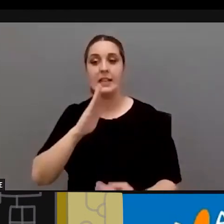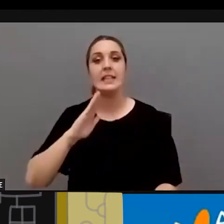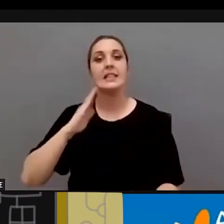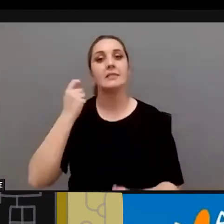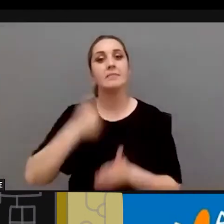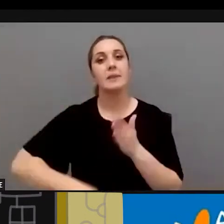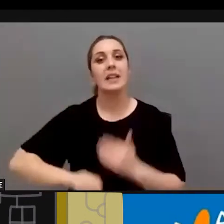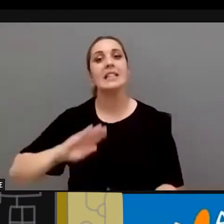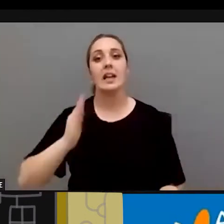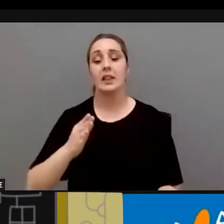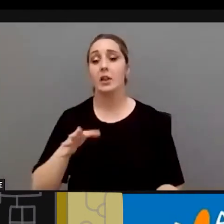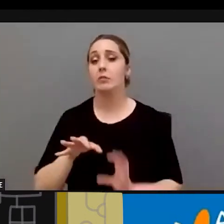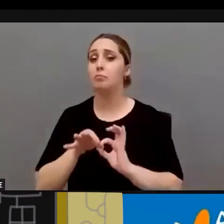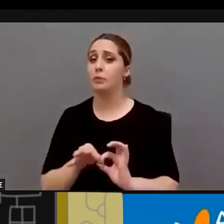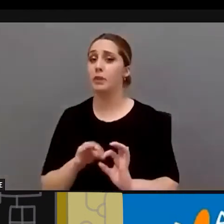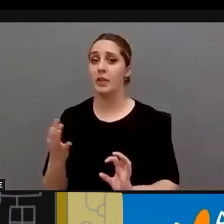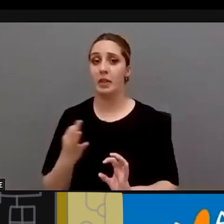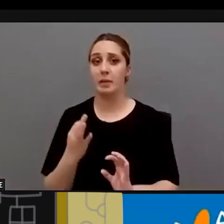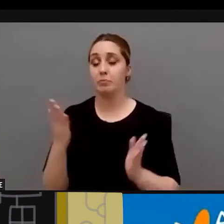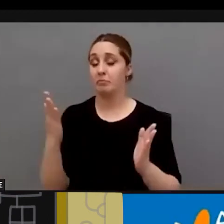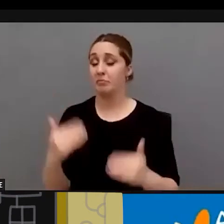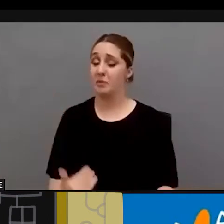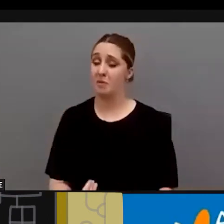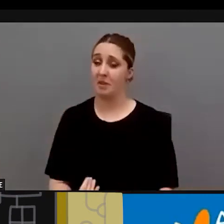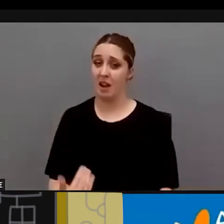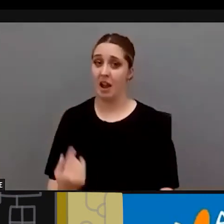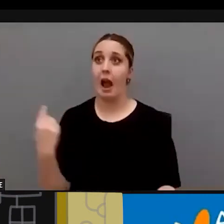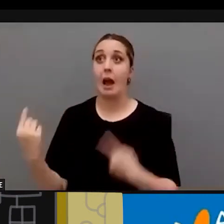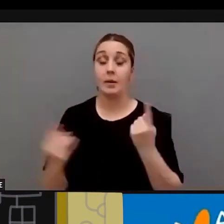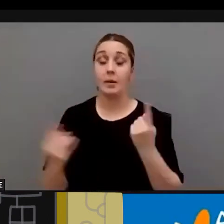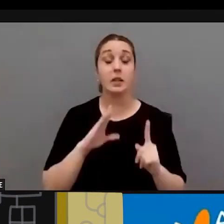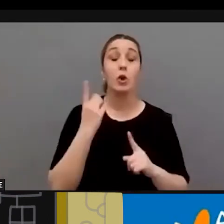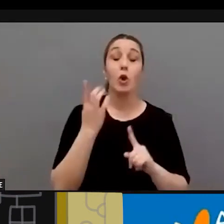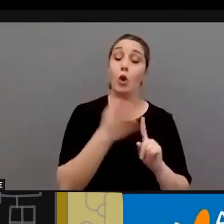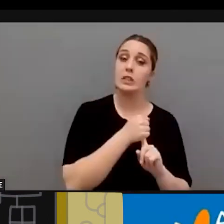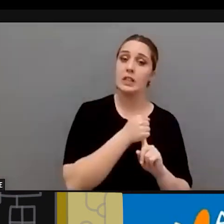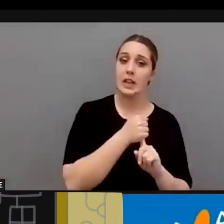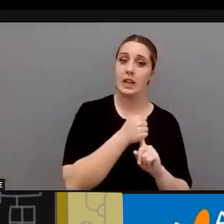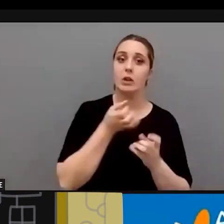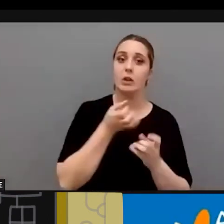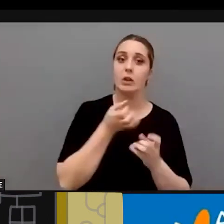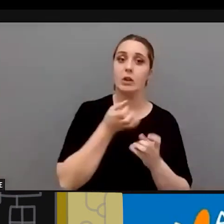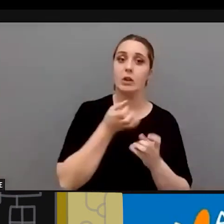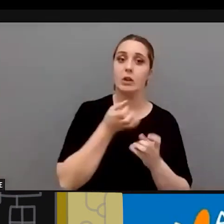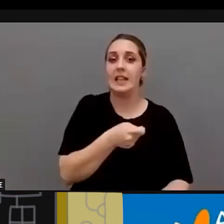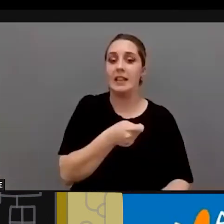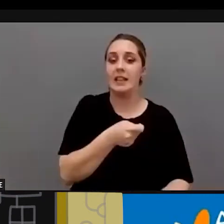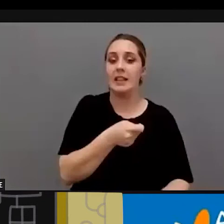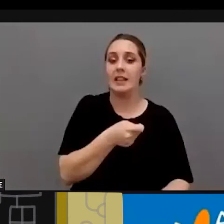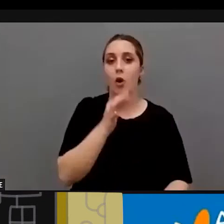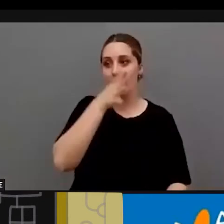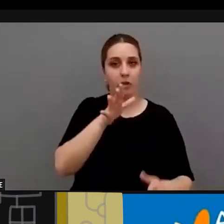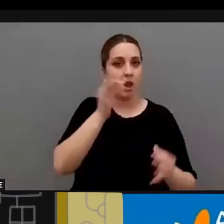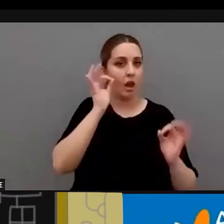correspondería en algunos casos se han conseguido hay denuncias históricas que